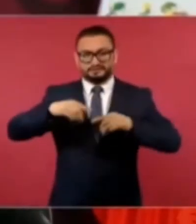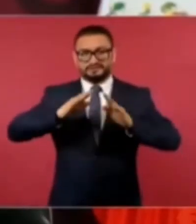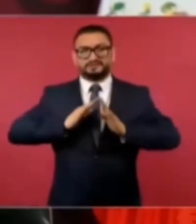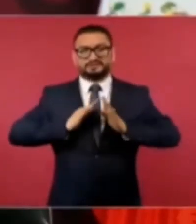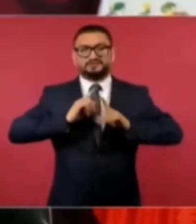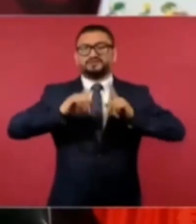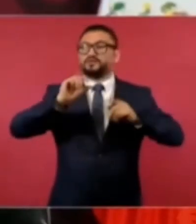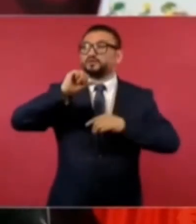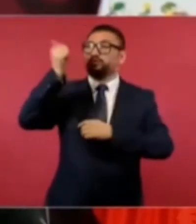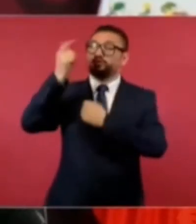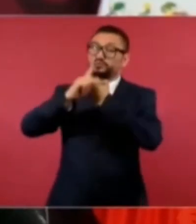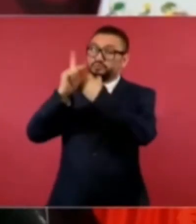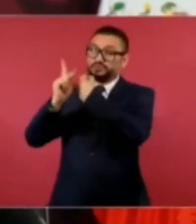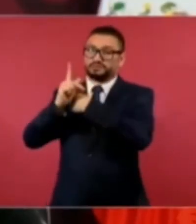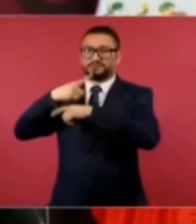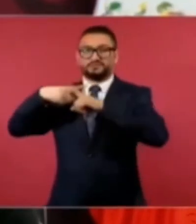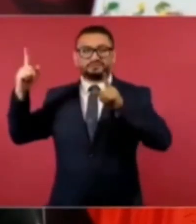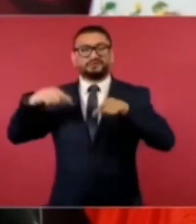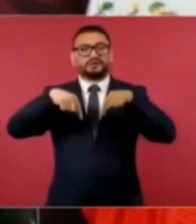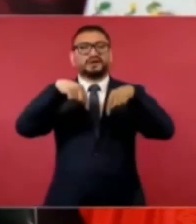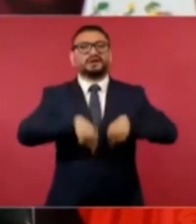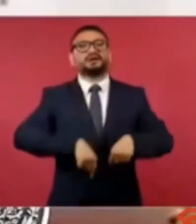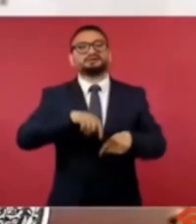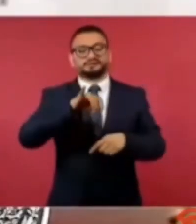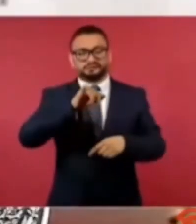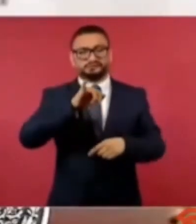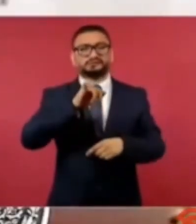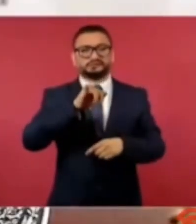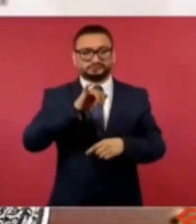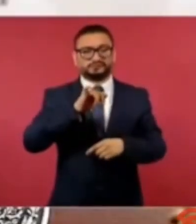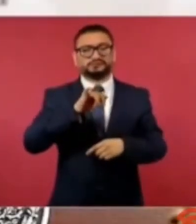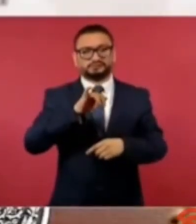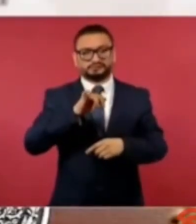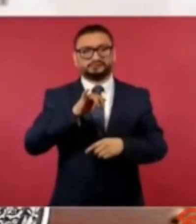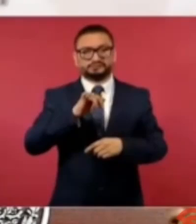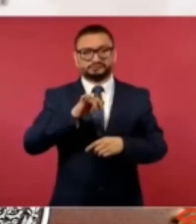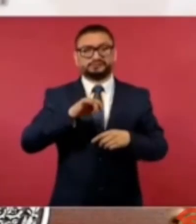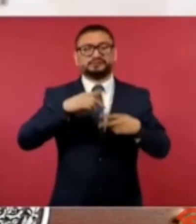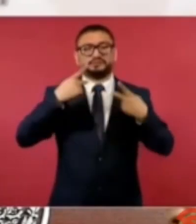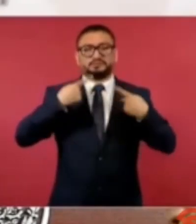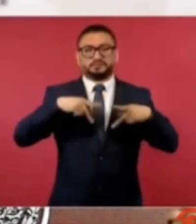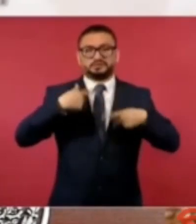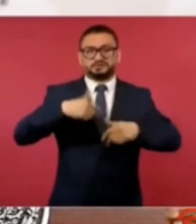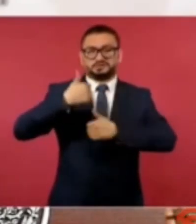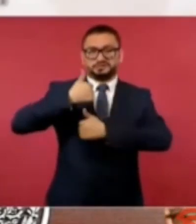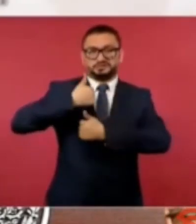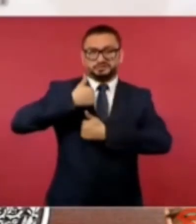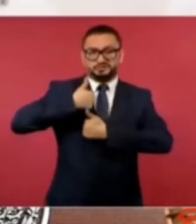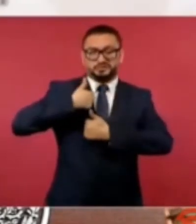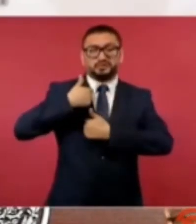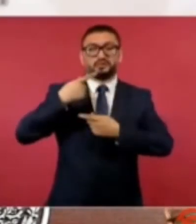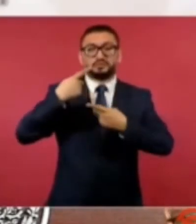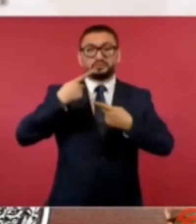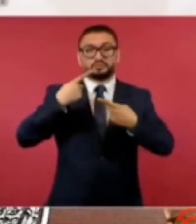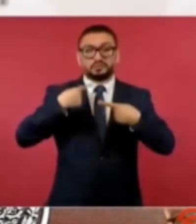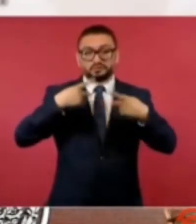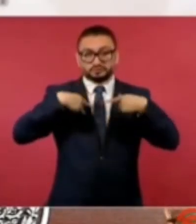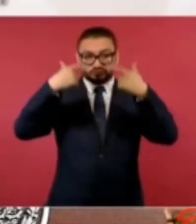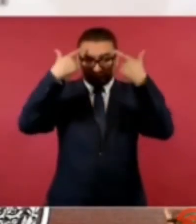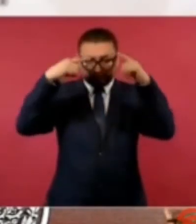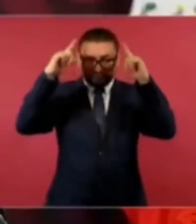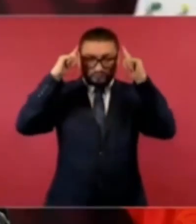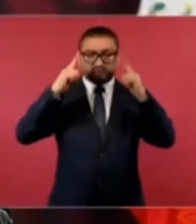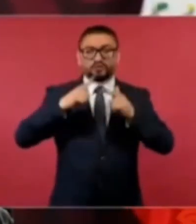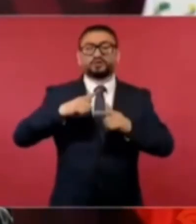aquí sí es el soldado y el marino el soldado pueblo